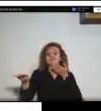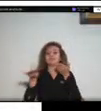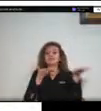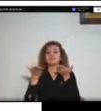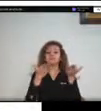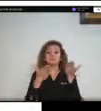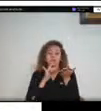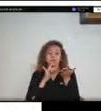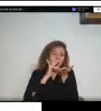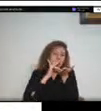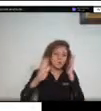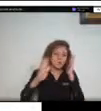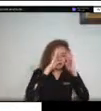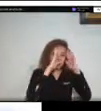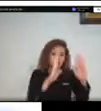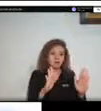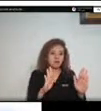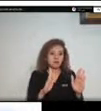integral al evento